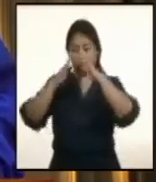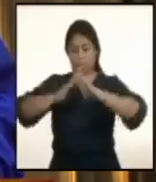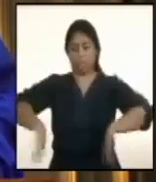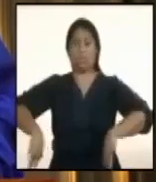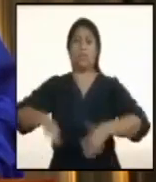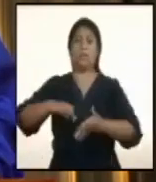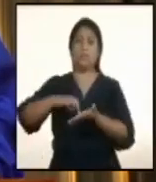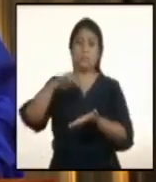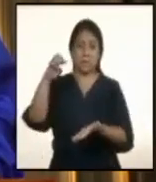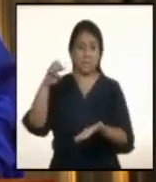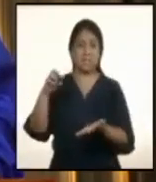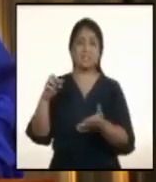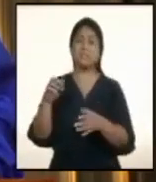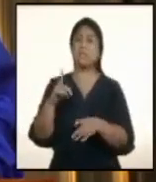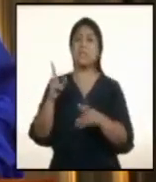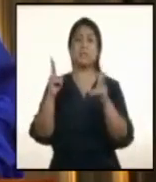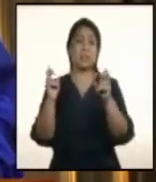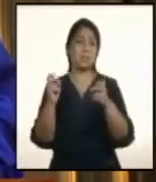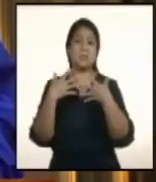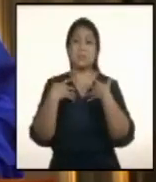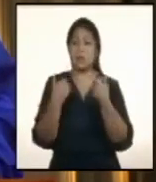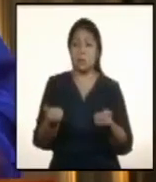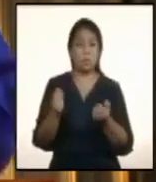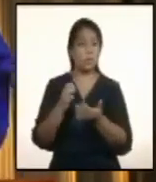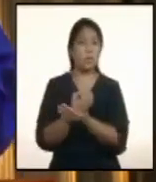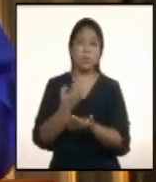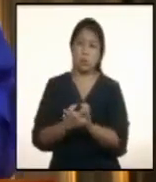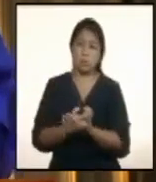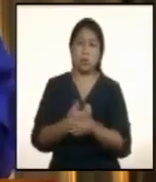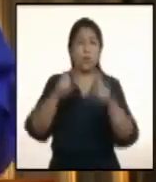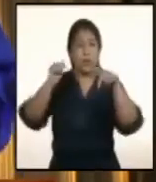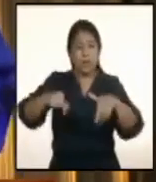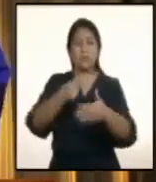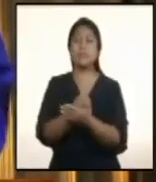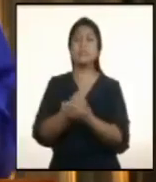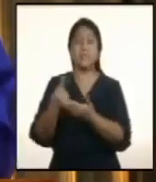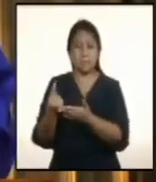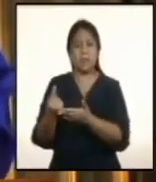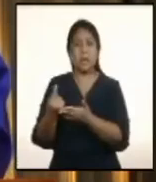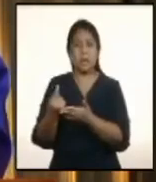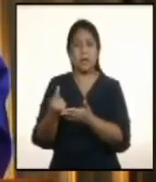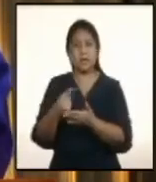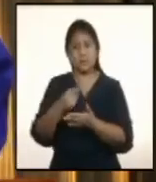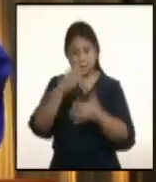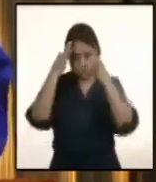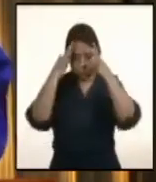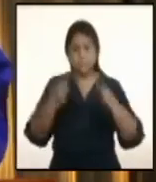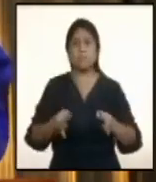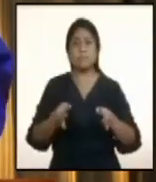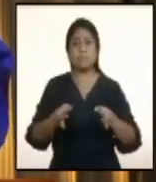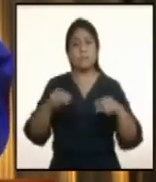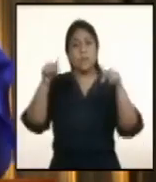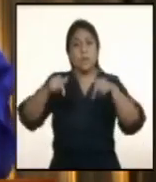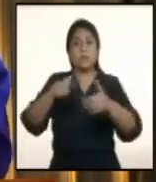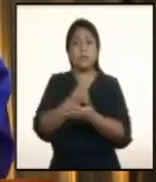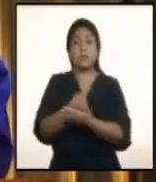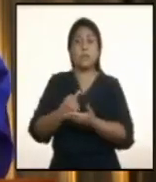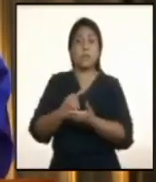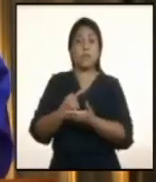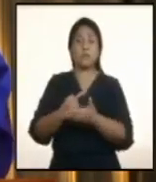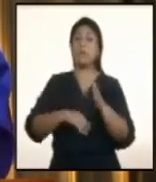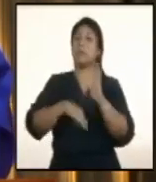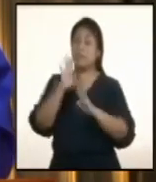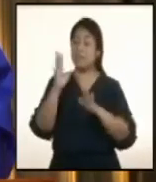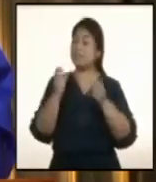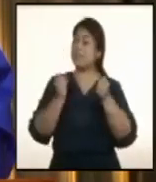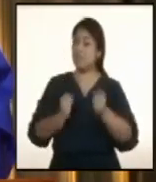punto de vista sanitario y desde el punto de vista económico. Estas semanas son decisivas. Estas semanas son las semanas en las que